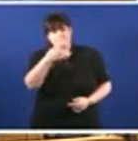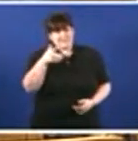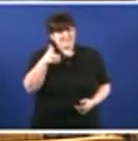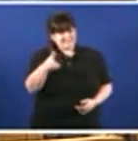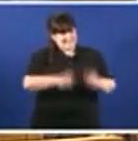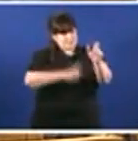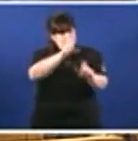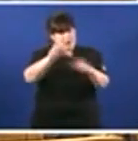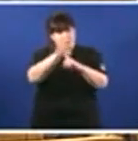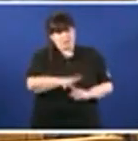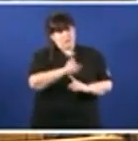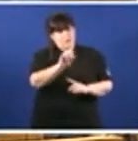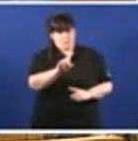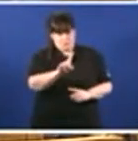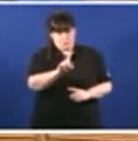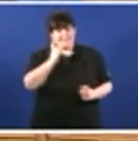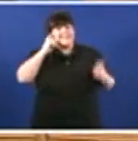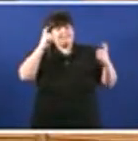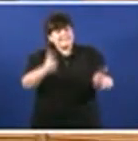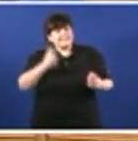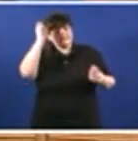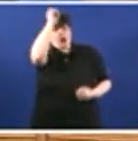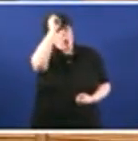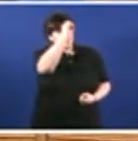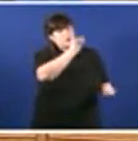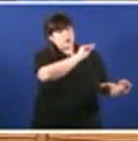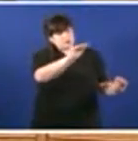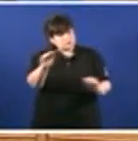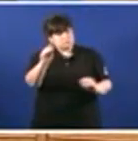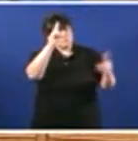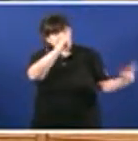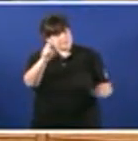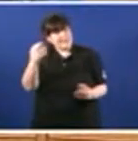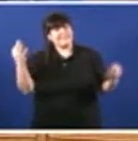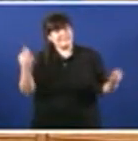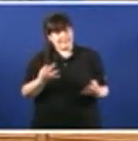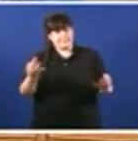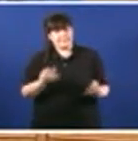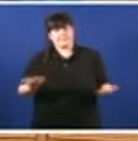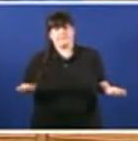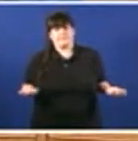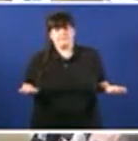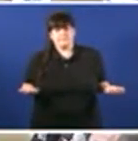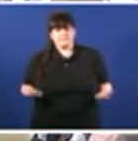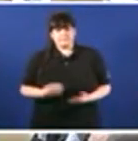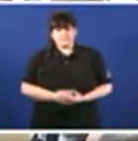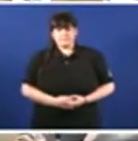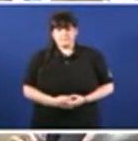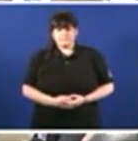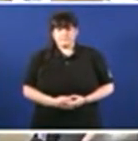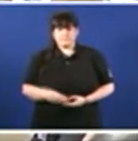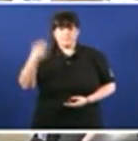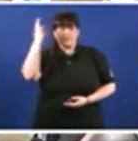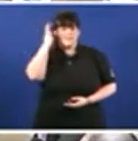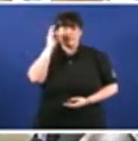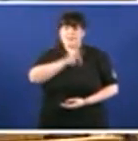dereito dos demáis respetando a posición dos demáis e respetando tamén as hemerotecas señor señora Pontón